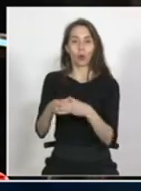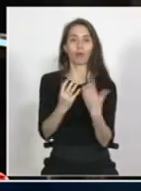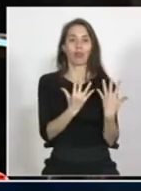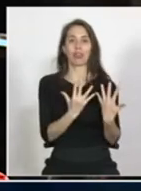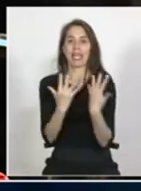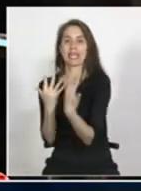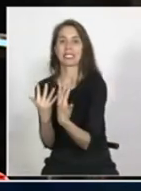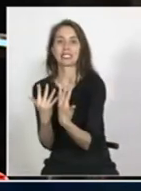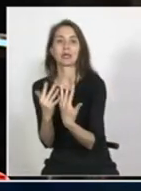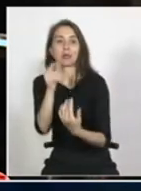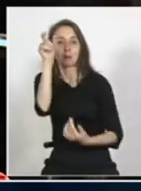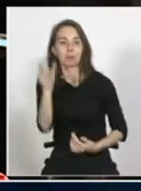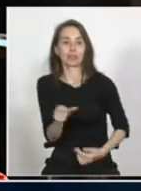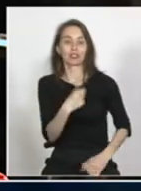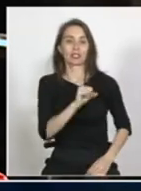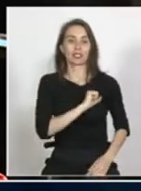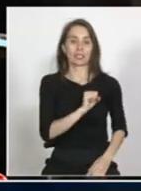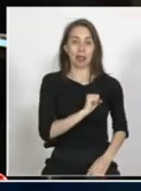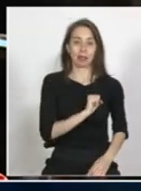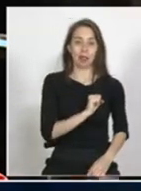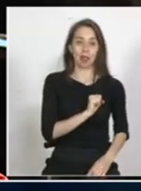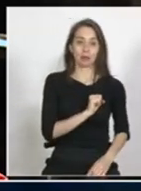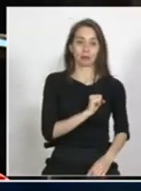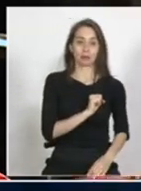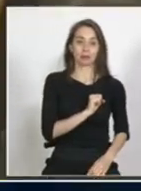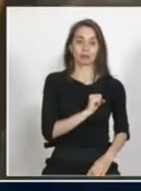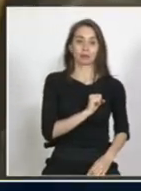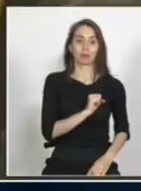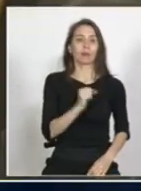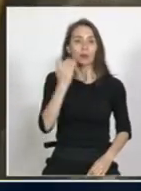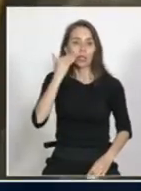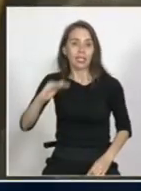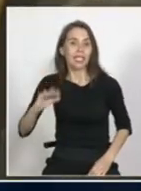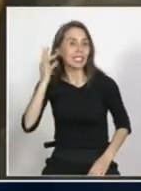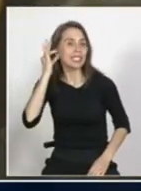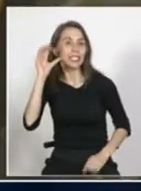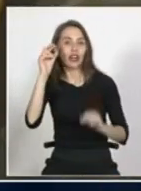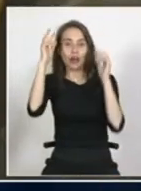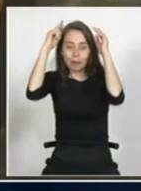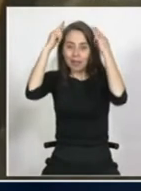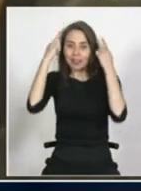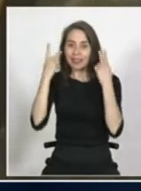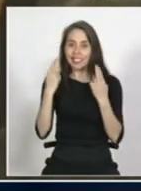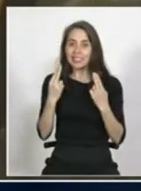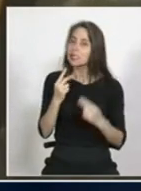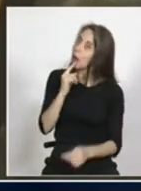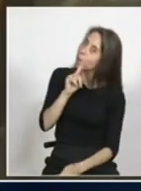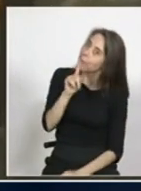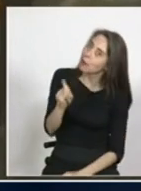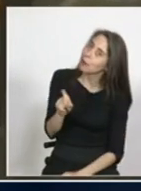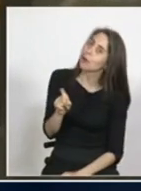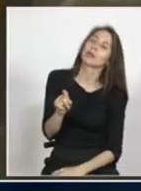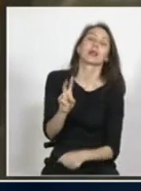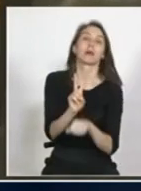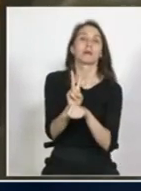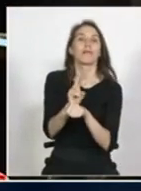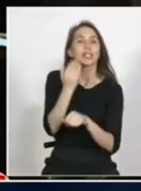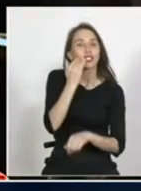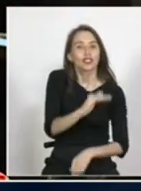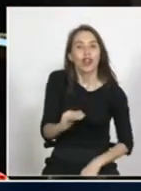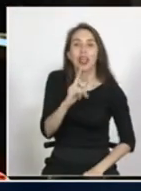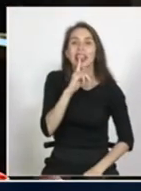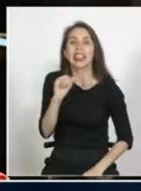y una persona que venía de Santiago había una niñita colombiana con sus trencitas en fin y le preguntó a la educadora párvula la tía de